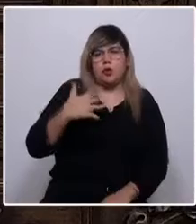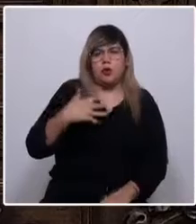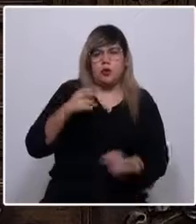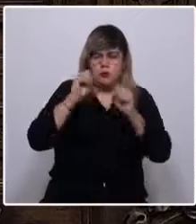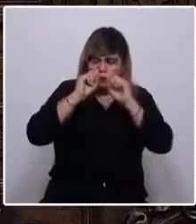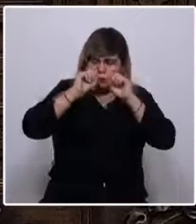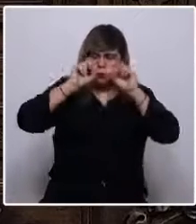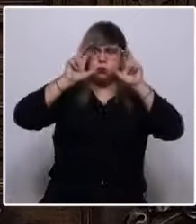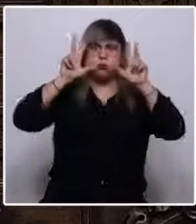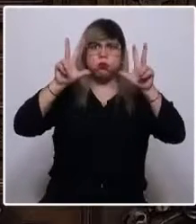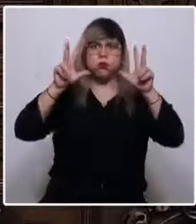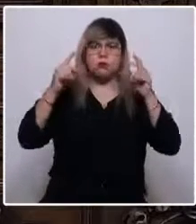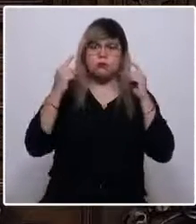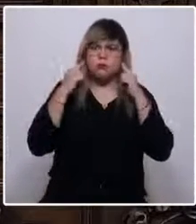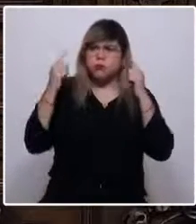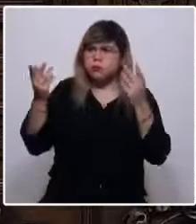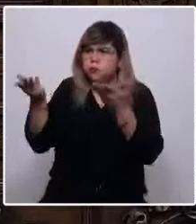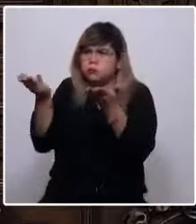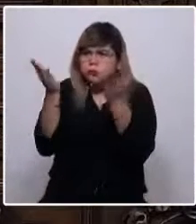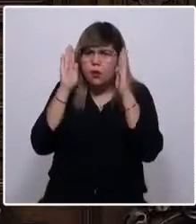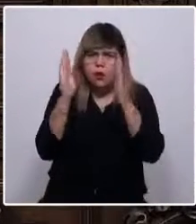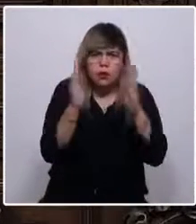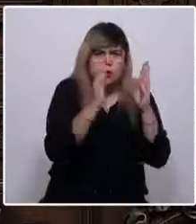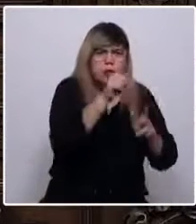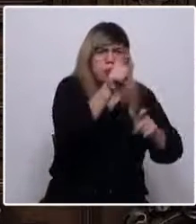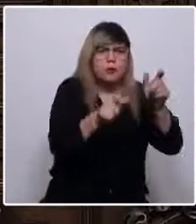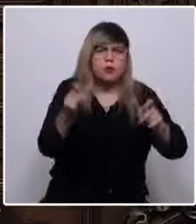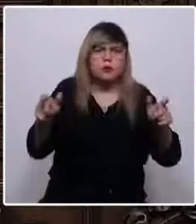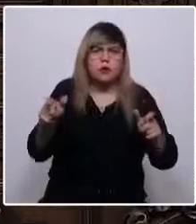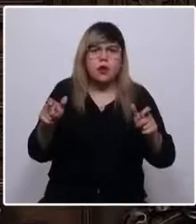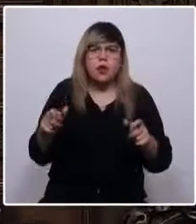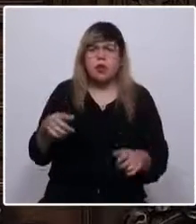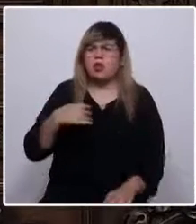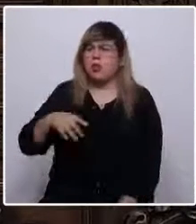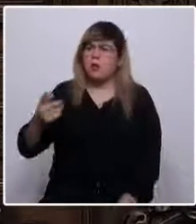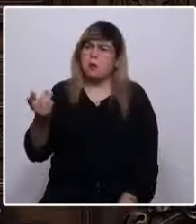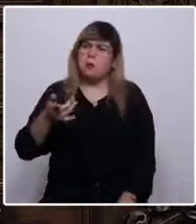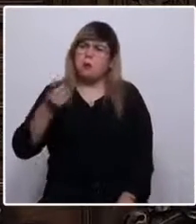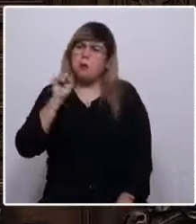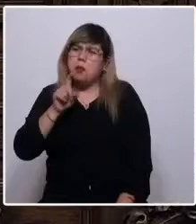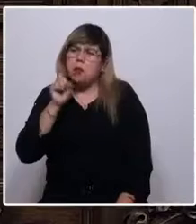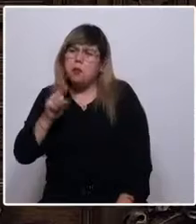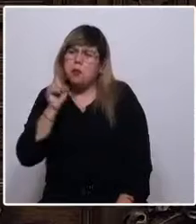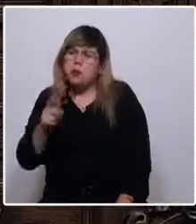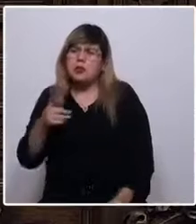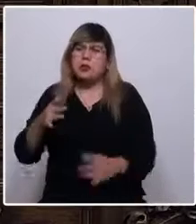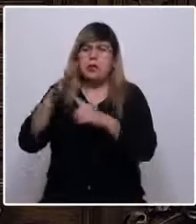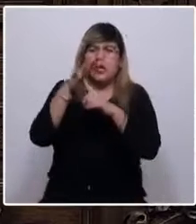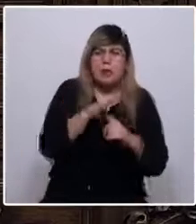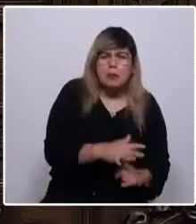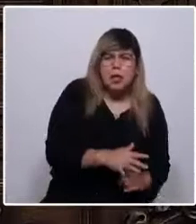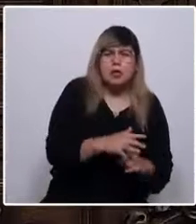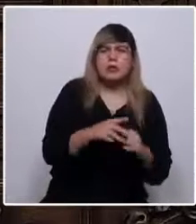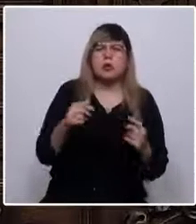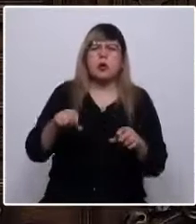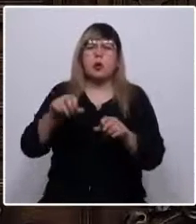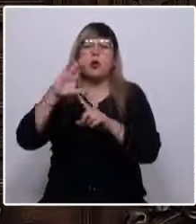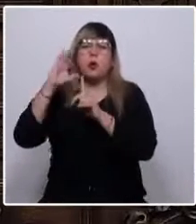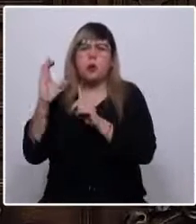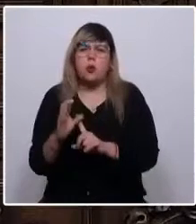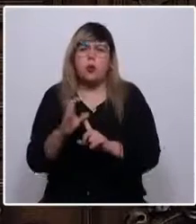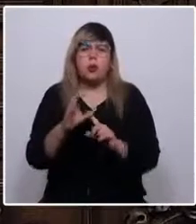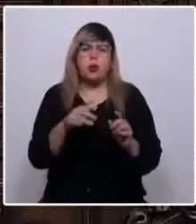para descargarnos de la mochila del perjuicio, del humillante escudo de la discriminación, de la destructiva cultura del